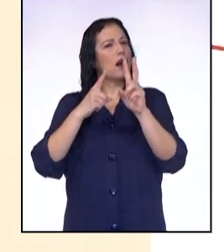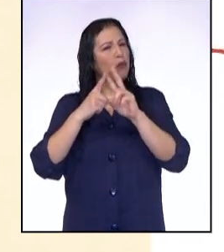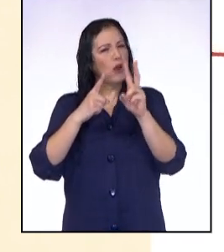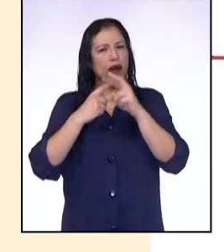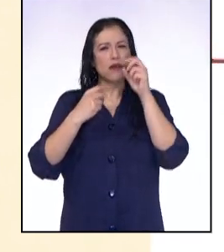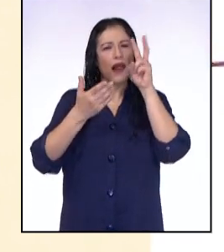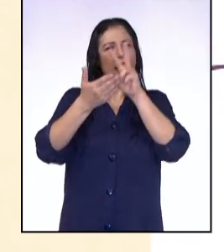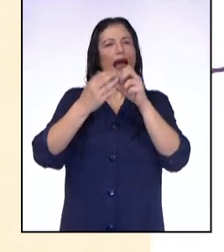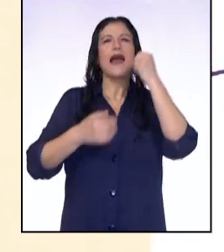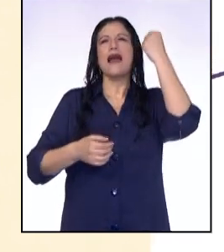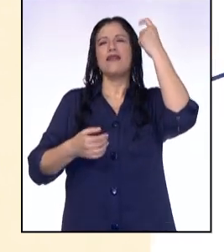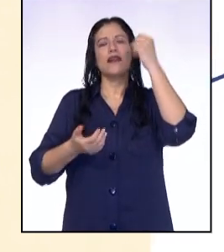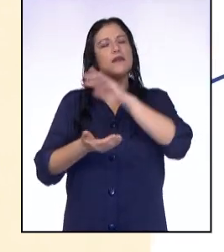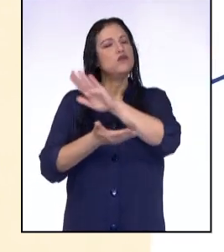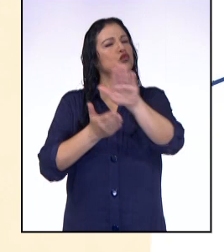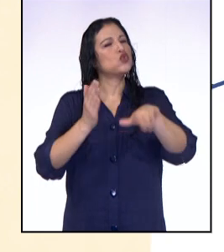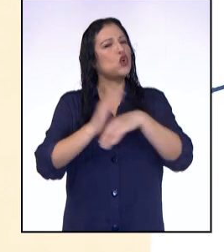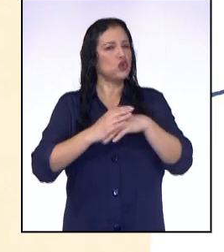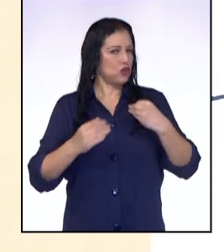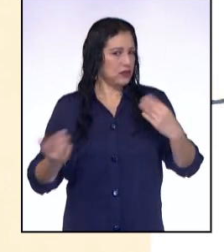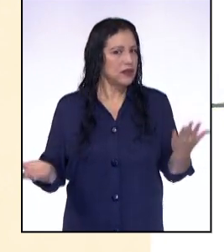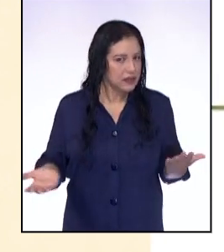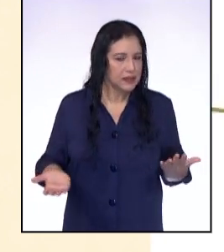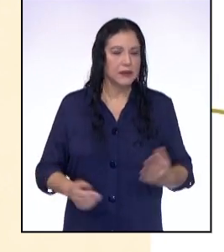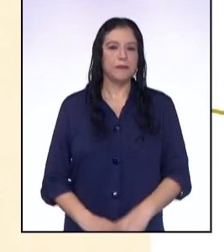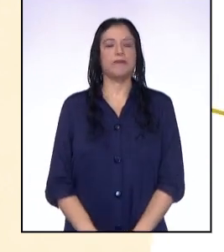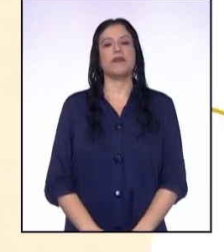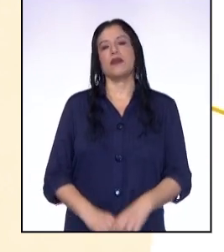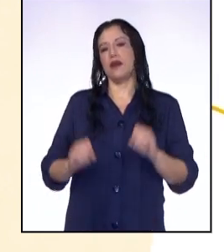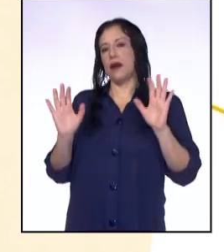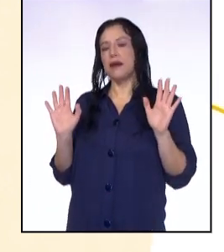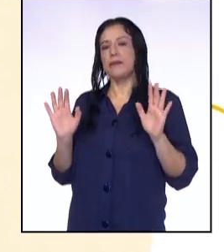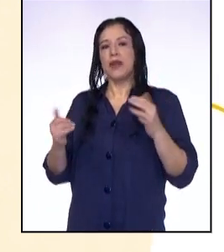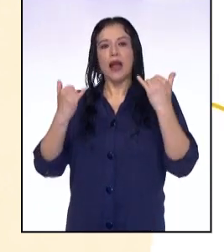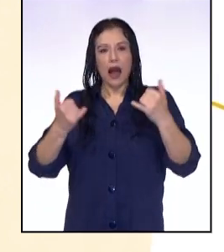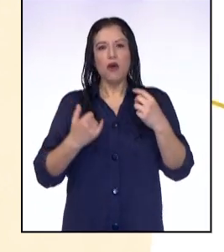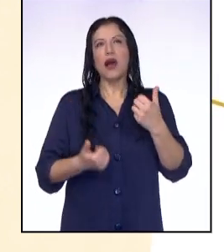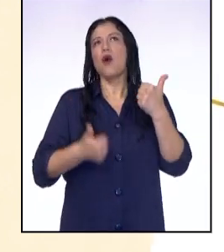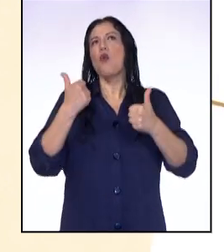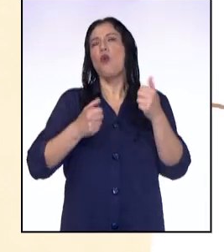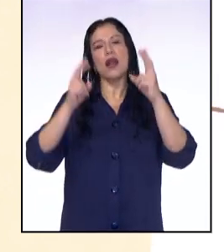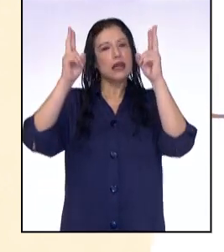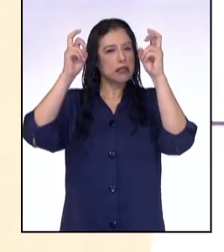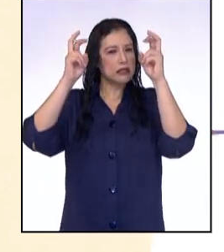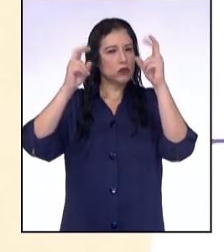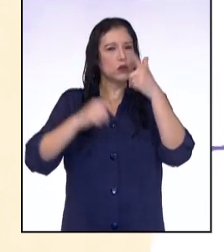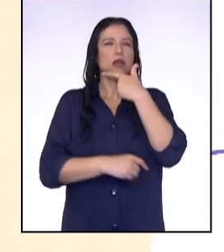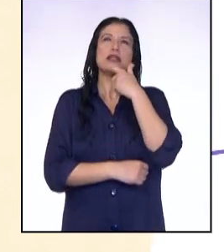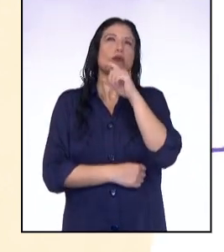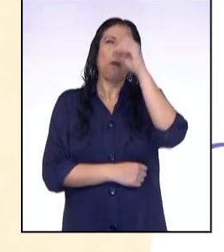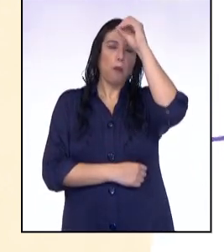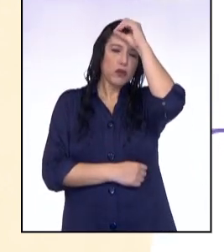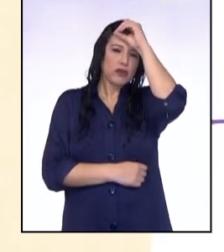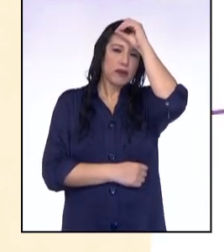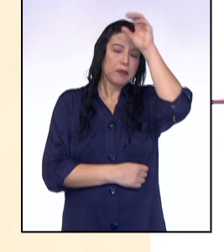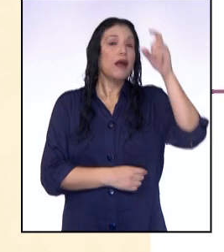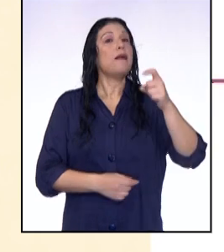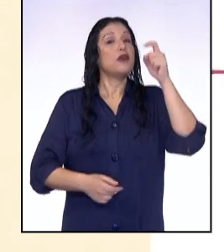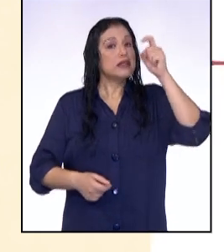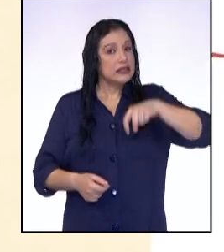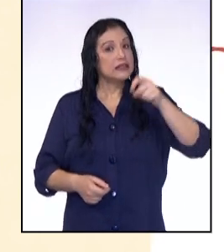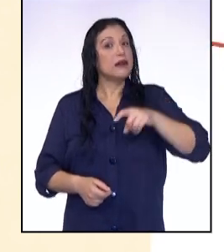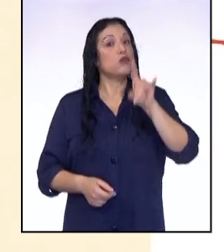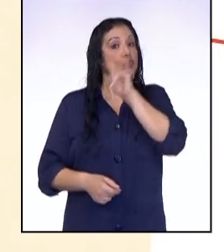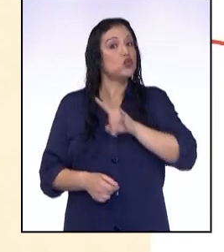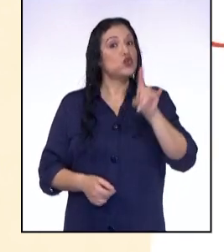se entienda por todas y todos los adolescentes. A ver, nos toca ahora el título, aunque eso todavía no lo sabemos. Lo que sí debemos